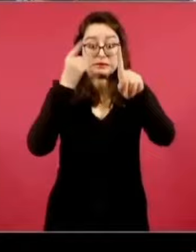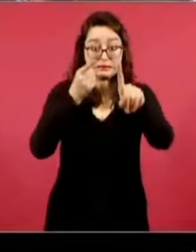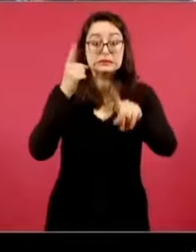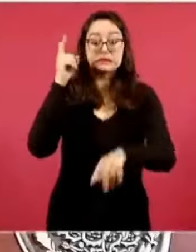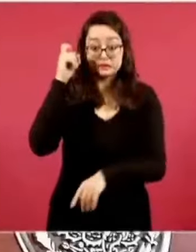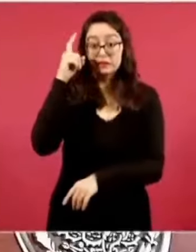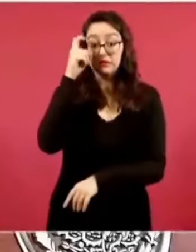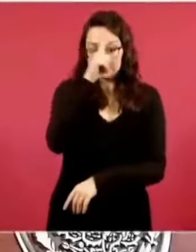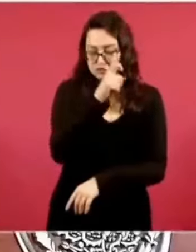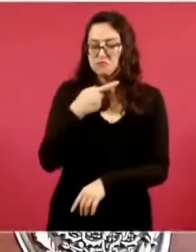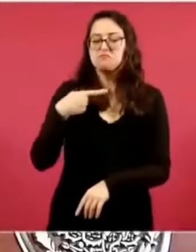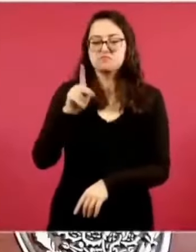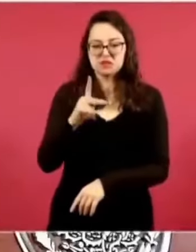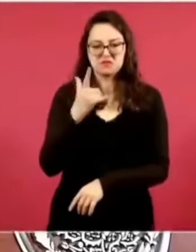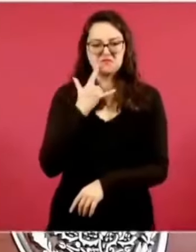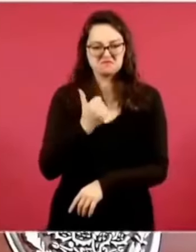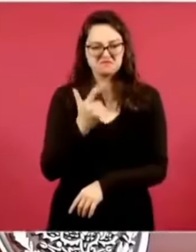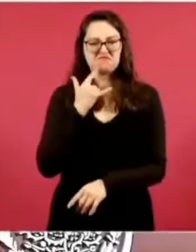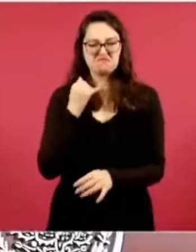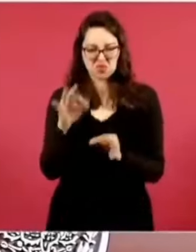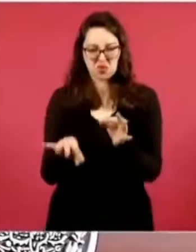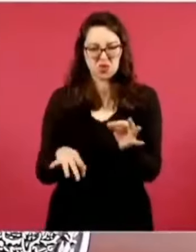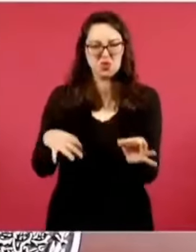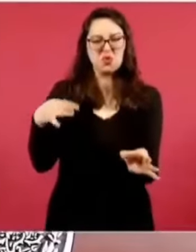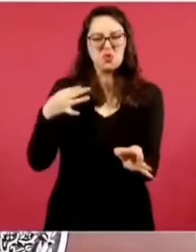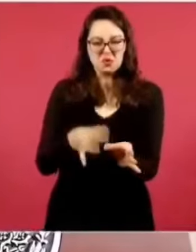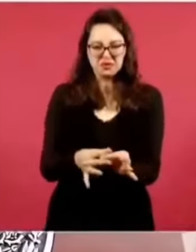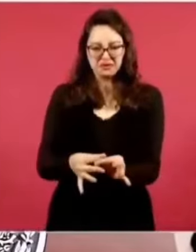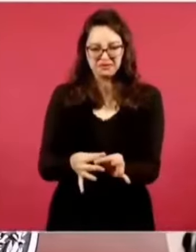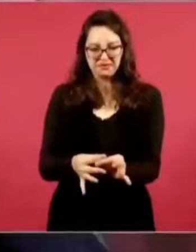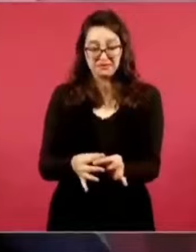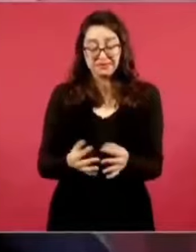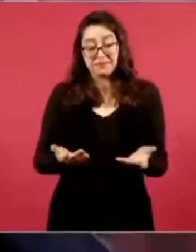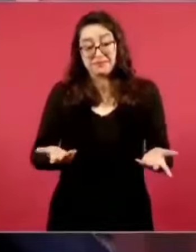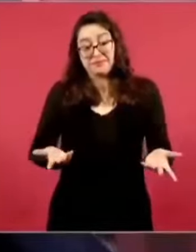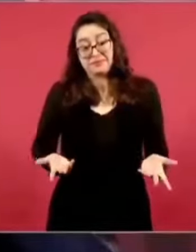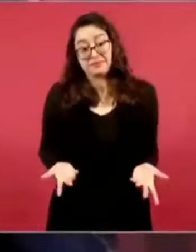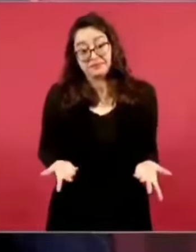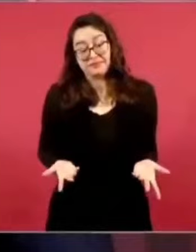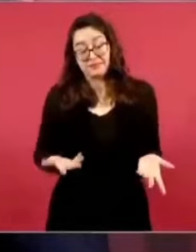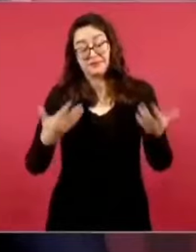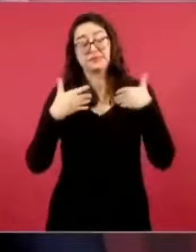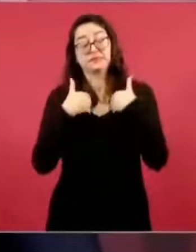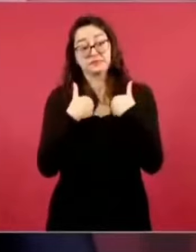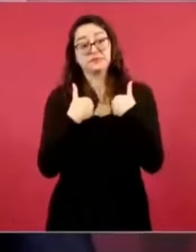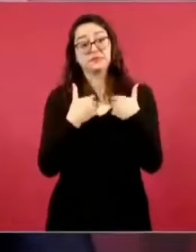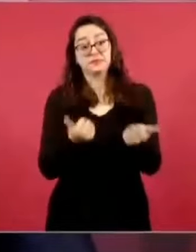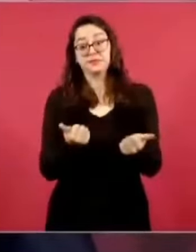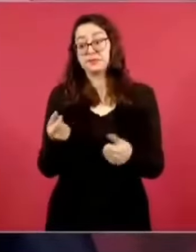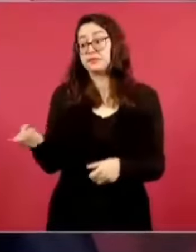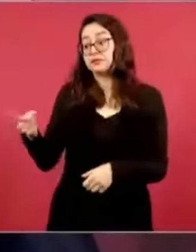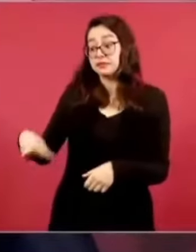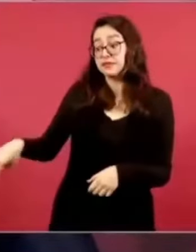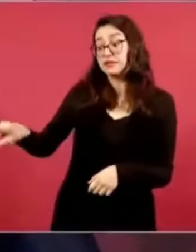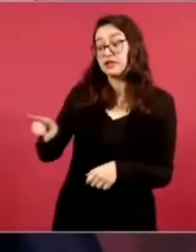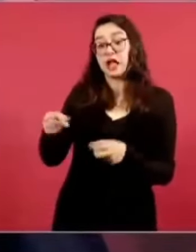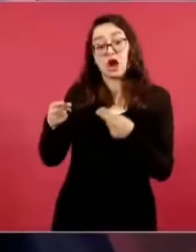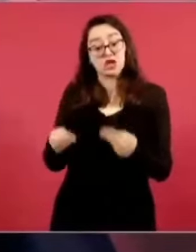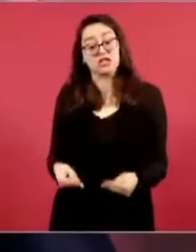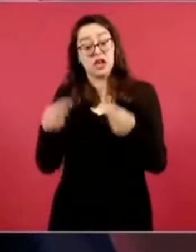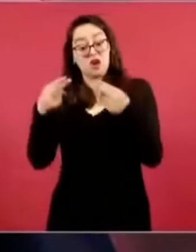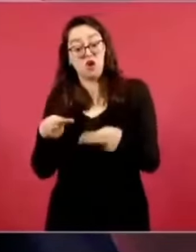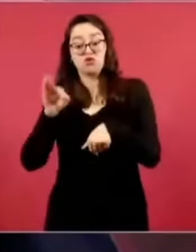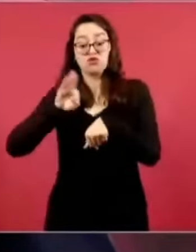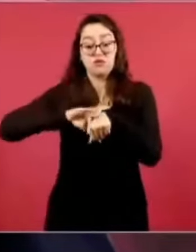Están muy molestos los que se dedicaban a vender medicinas y a